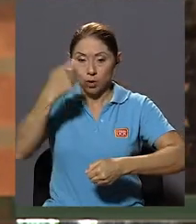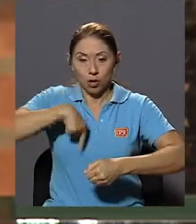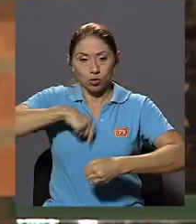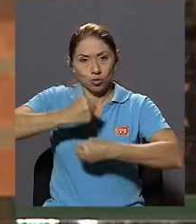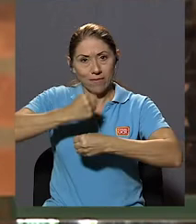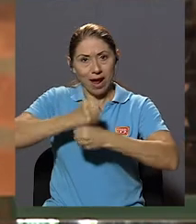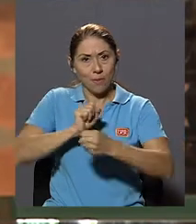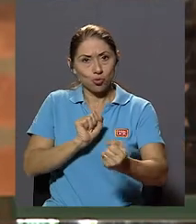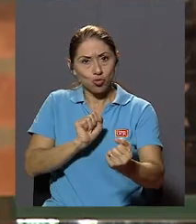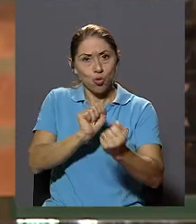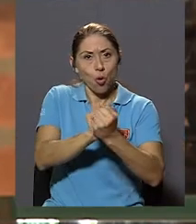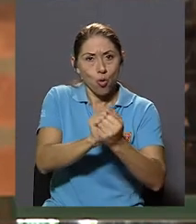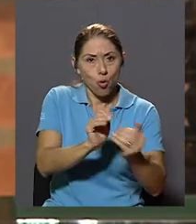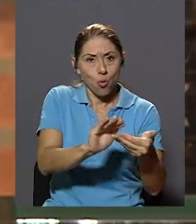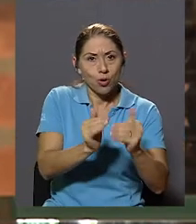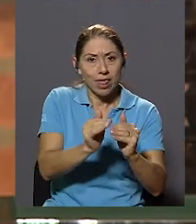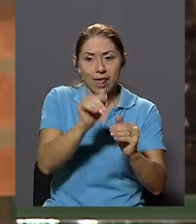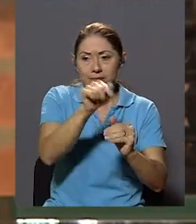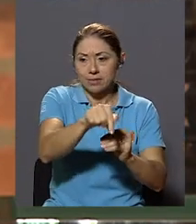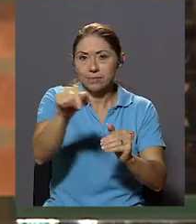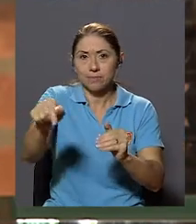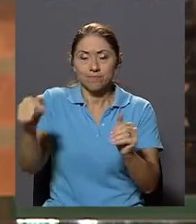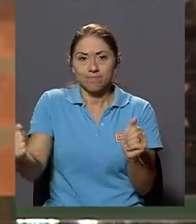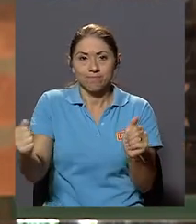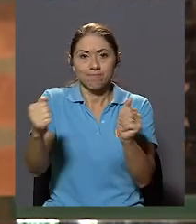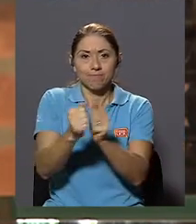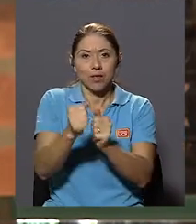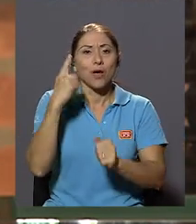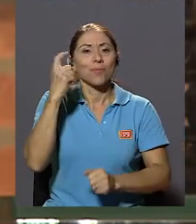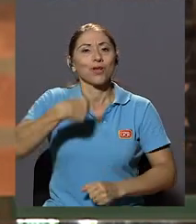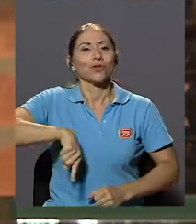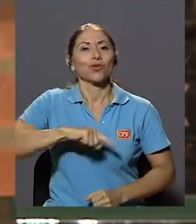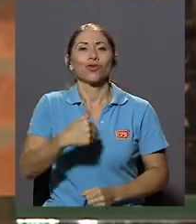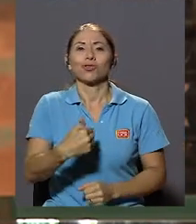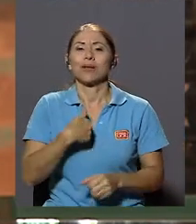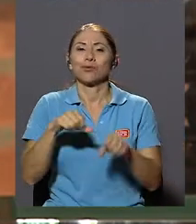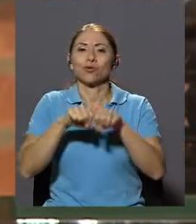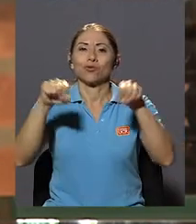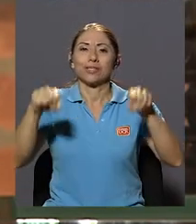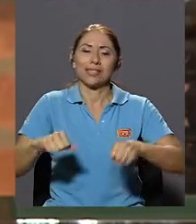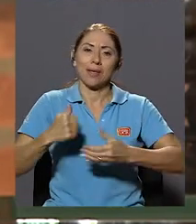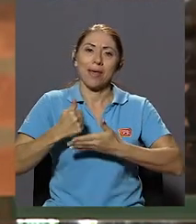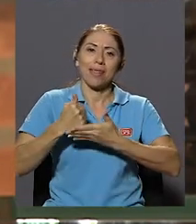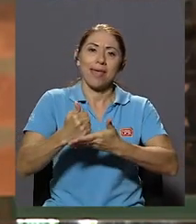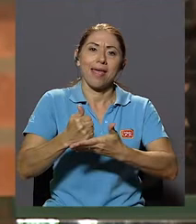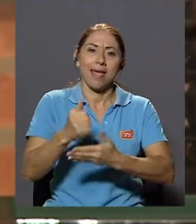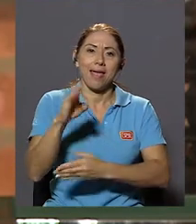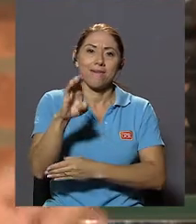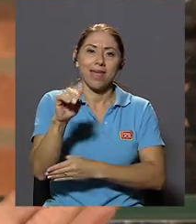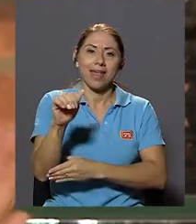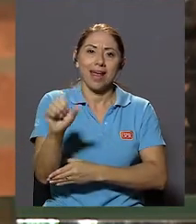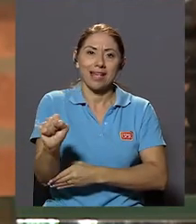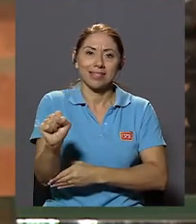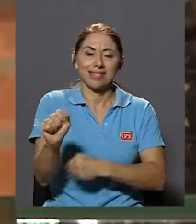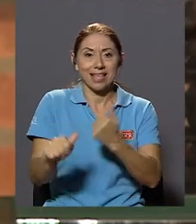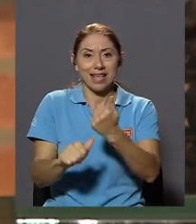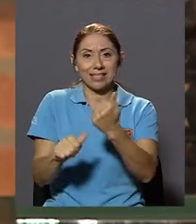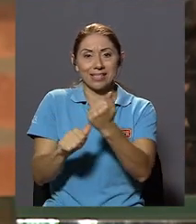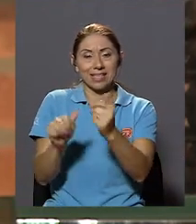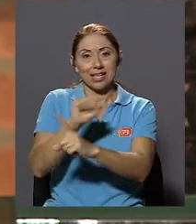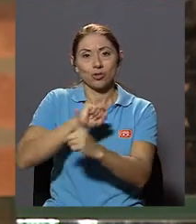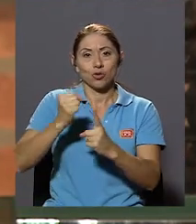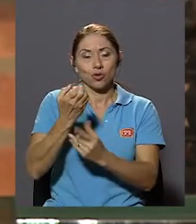comunidades Sino porque Tenemos Un sistema De becas De lo más Sólido De becas Y